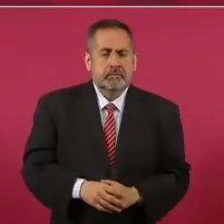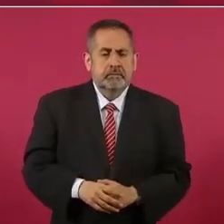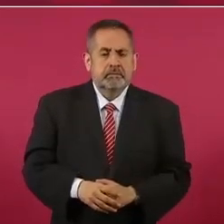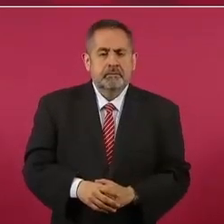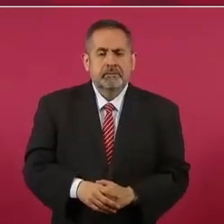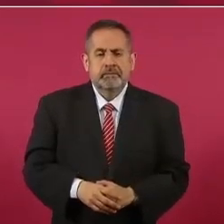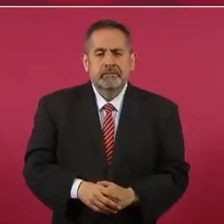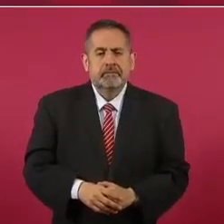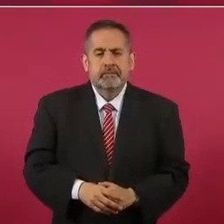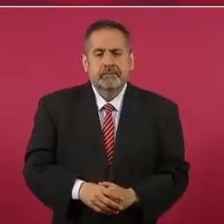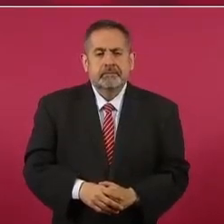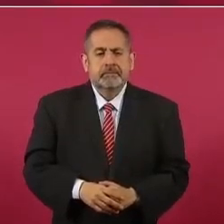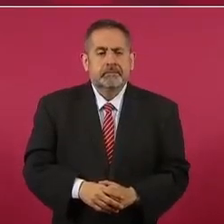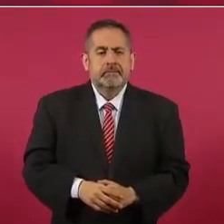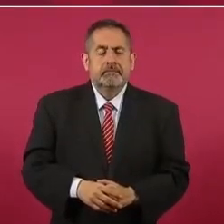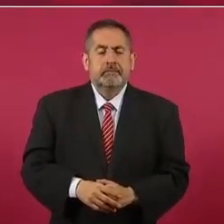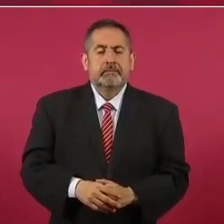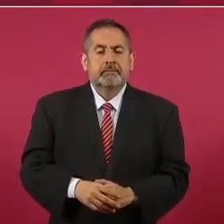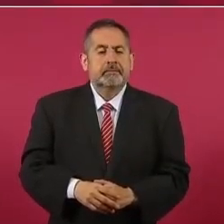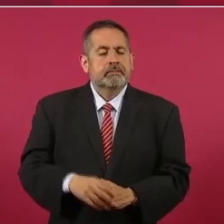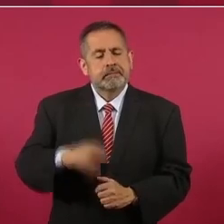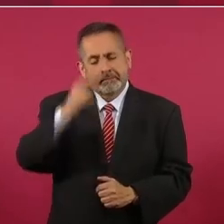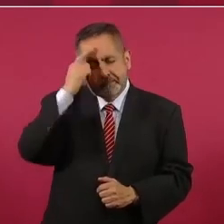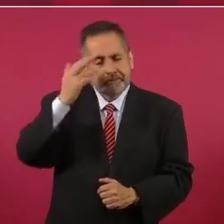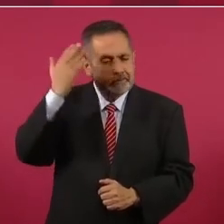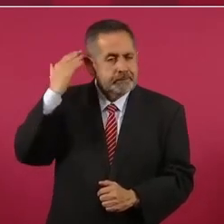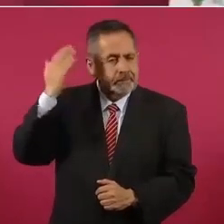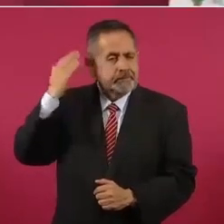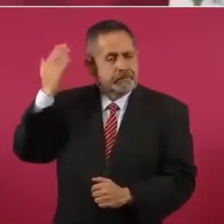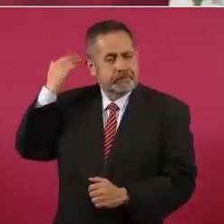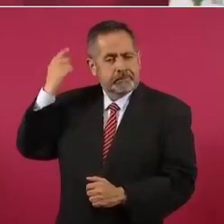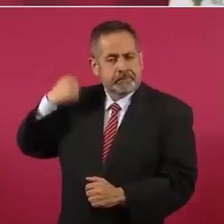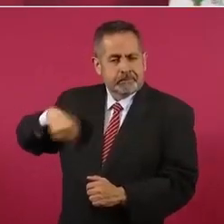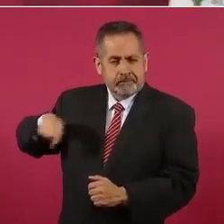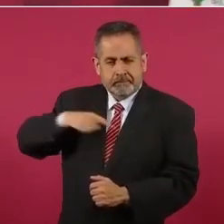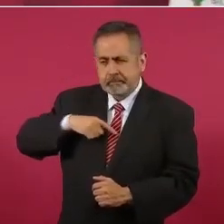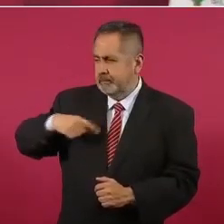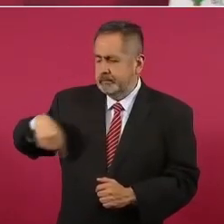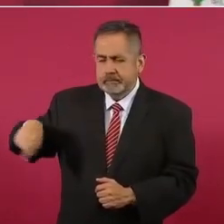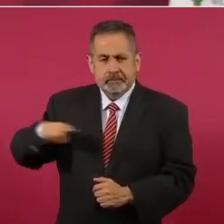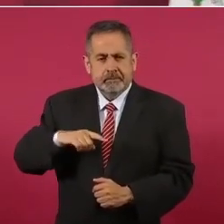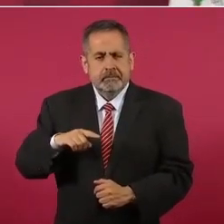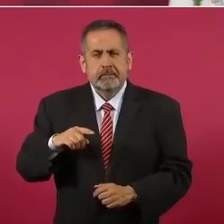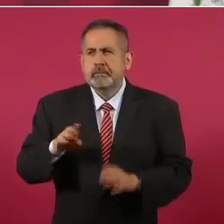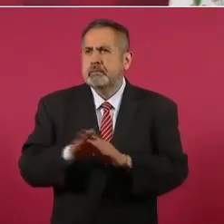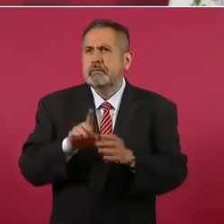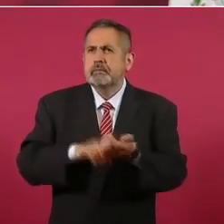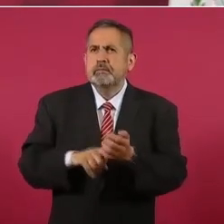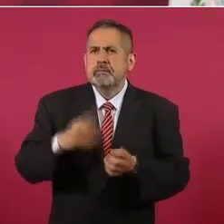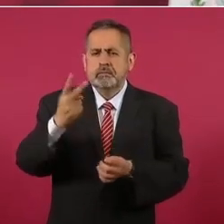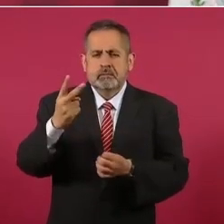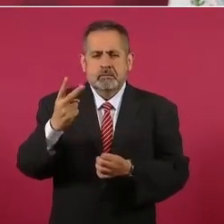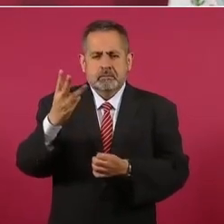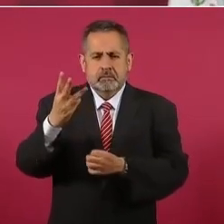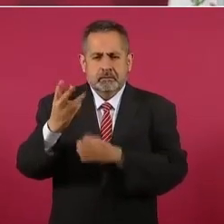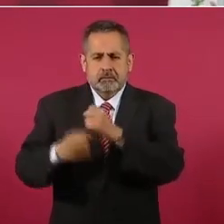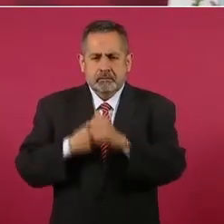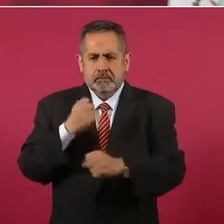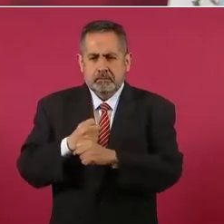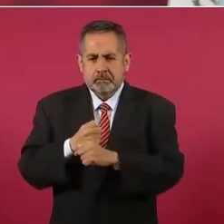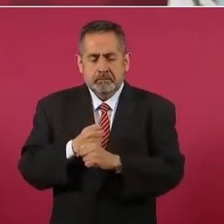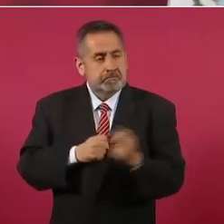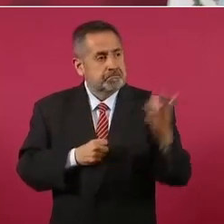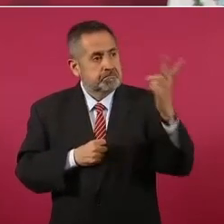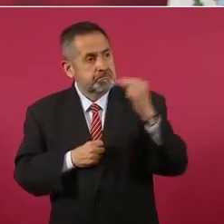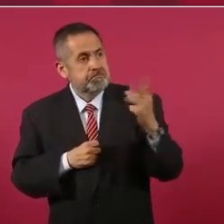estuvimos como dos o tres años que no nos permitían